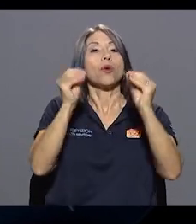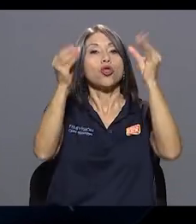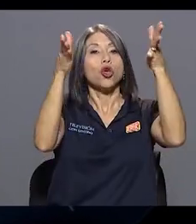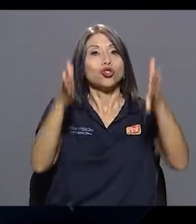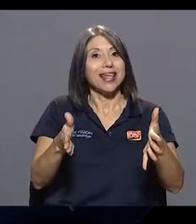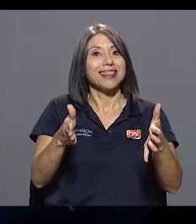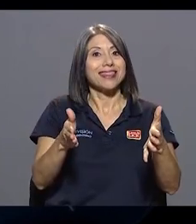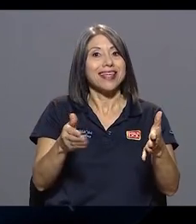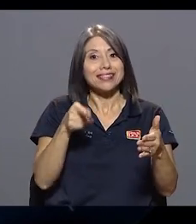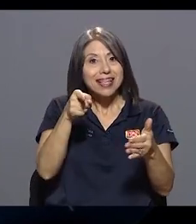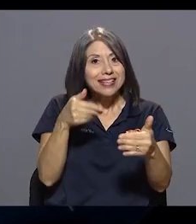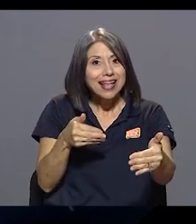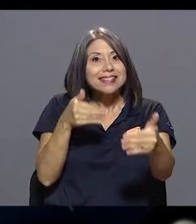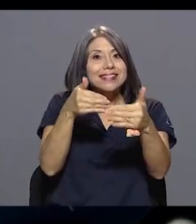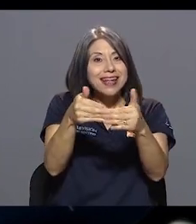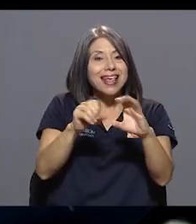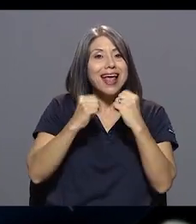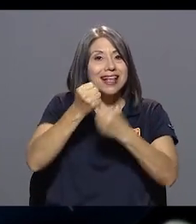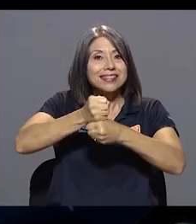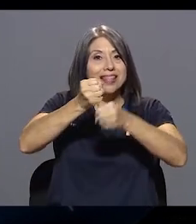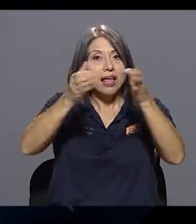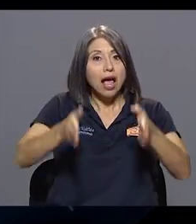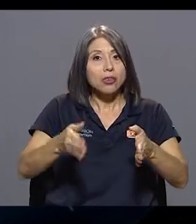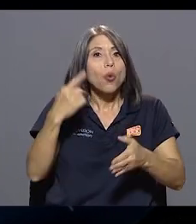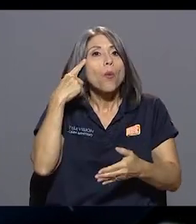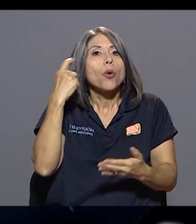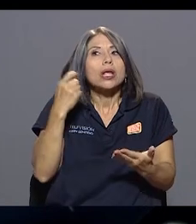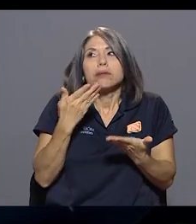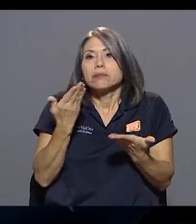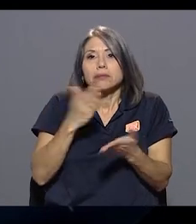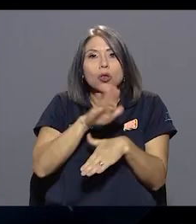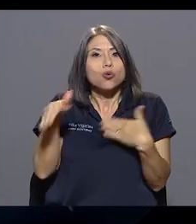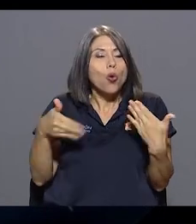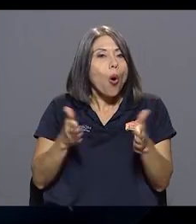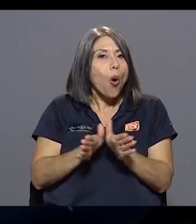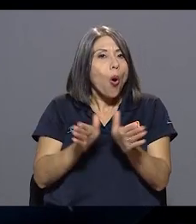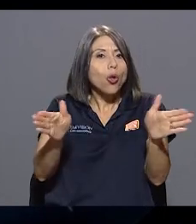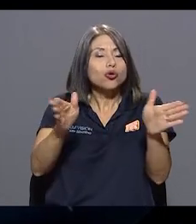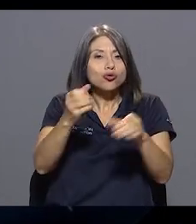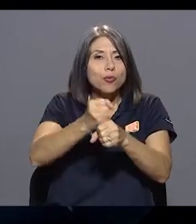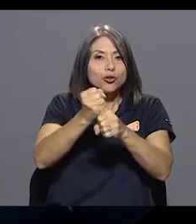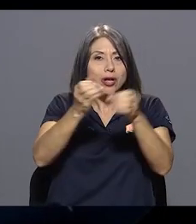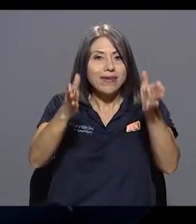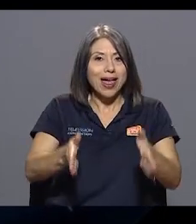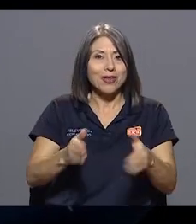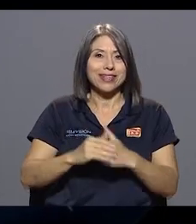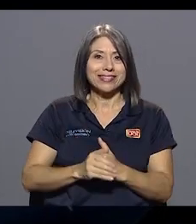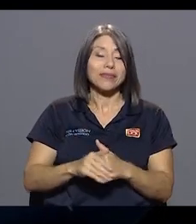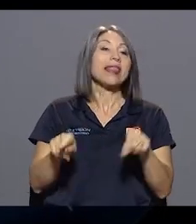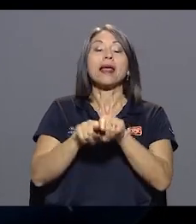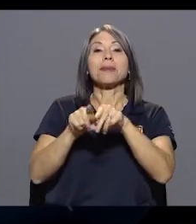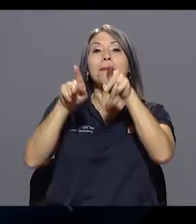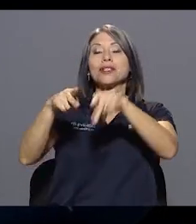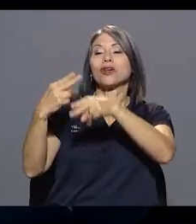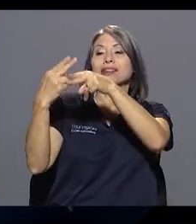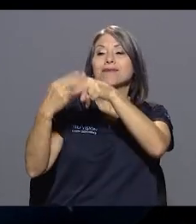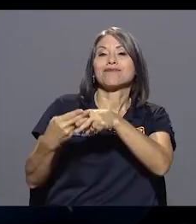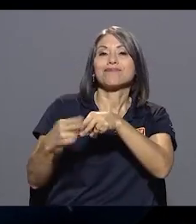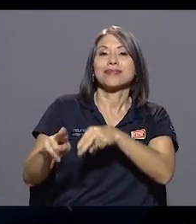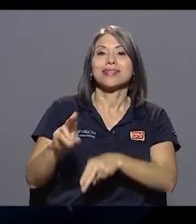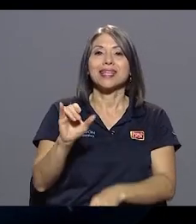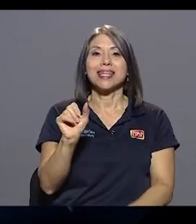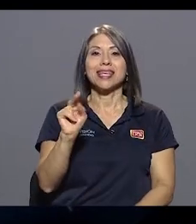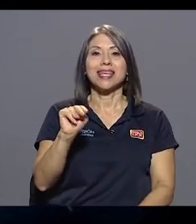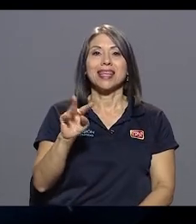sindicato, porque al fin y al cabo todos somos trabajadores y trabajadoras. Nos interesa incorporar a los interinos, la población de